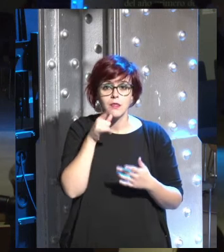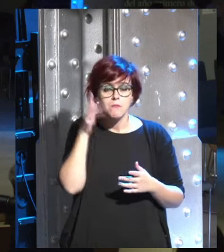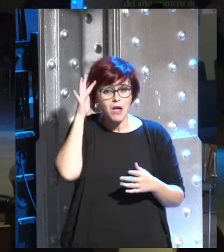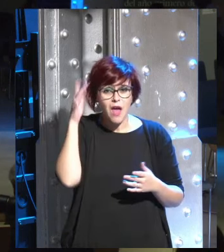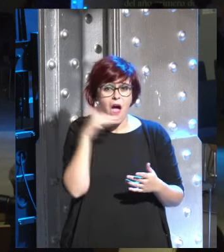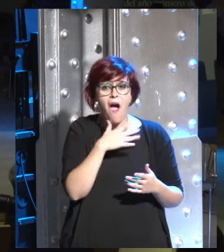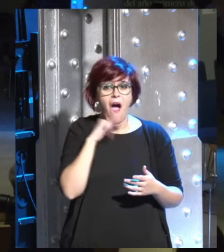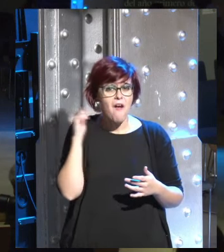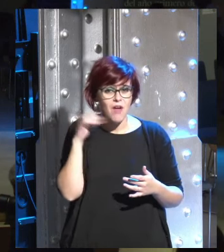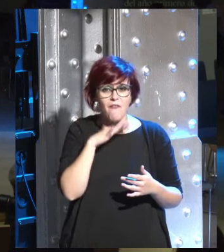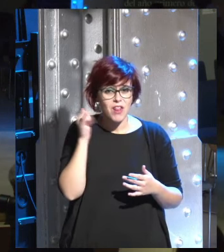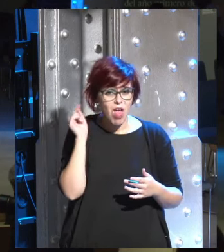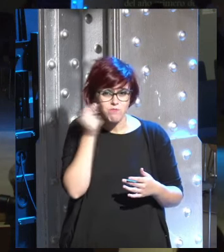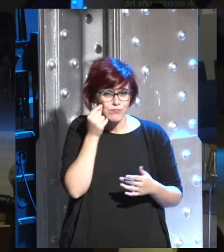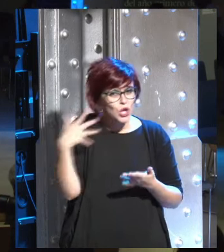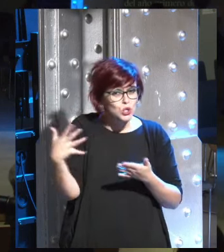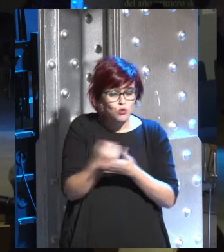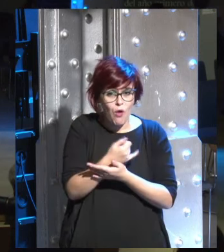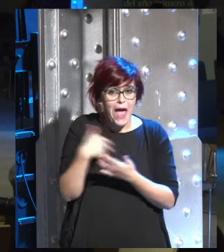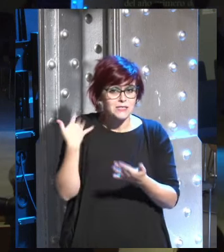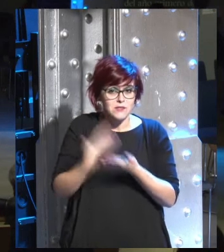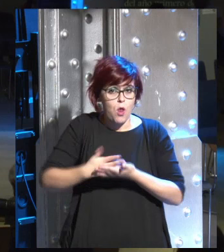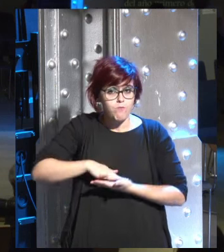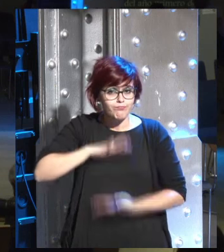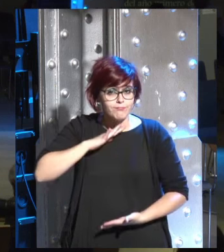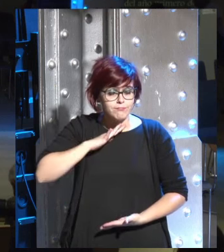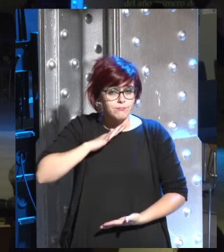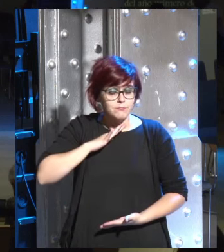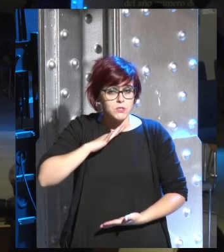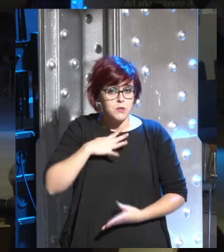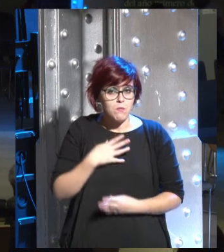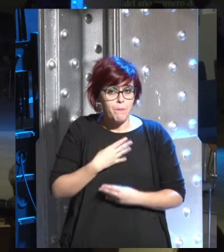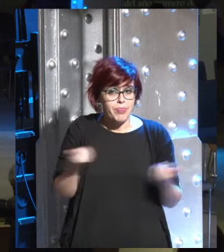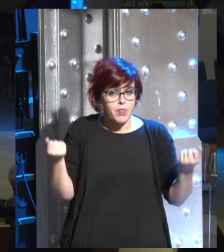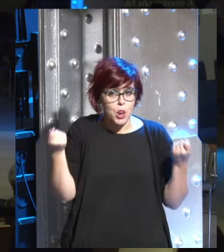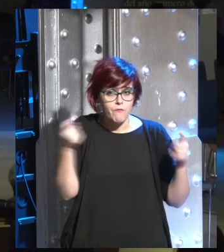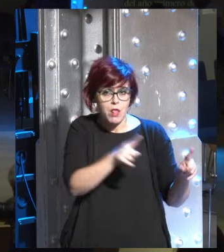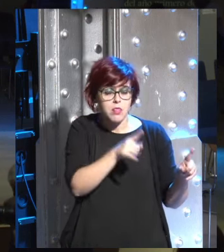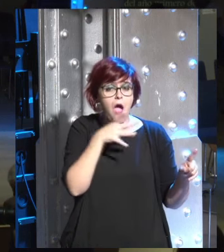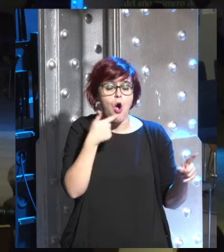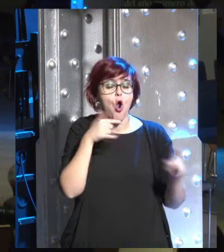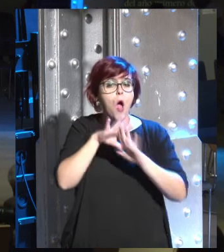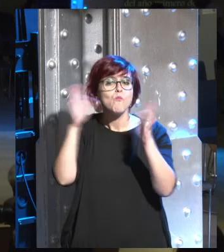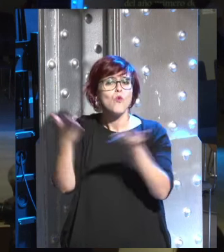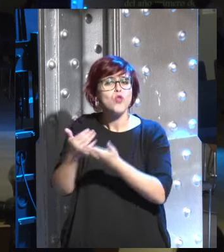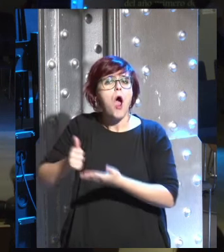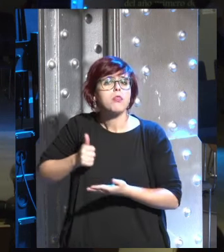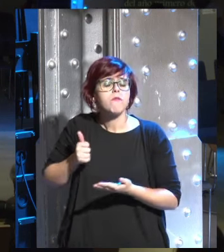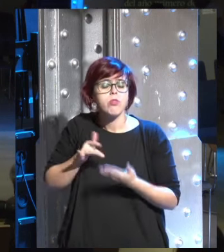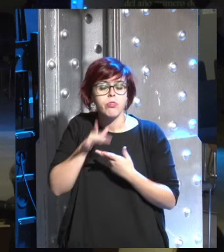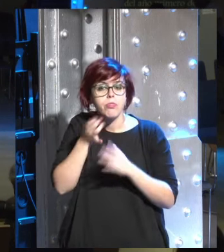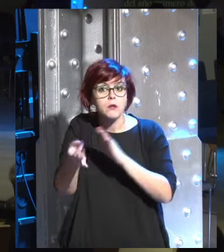destrezas todas tus habilidades ya no las vas a necesitar y ahora vas a tener que empezar a diseñar mundos artificiales